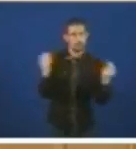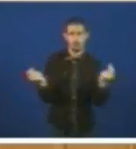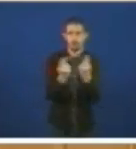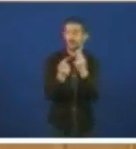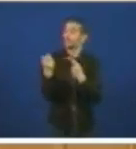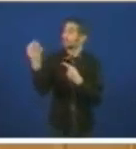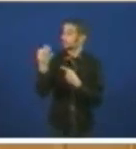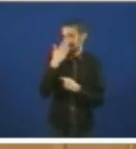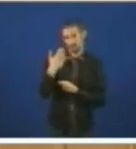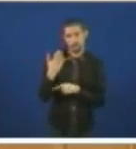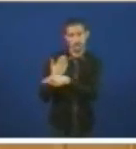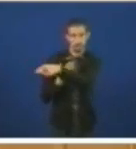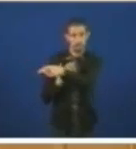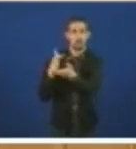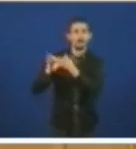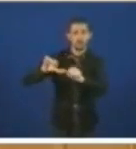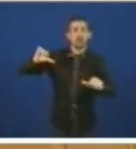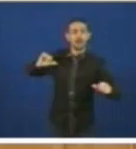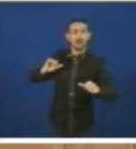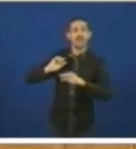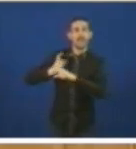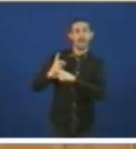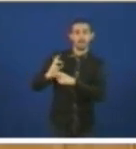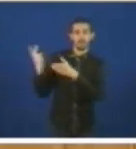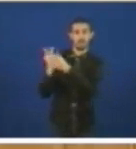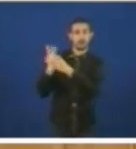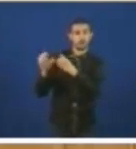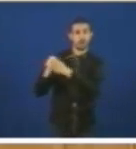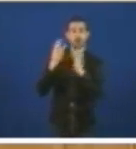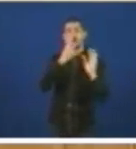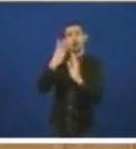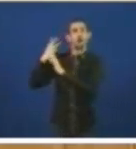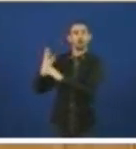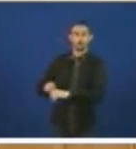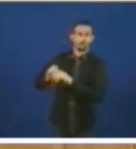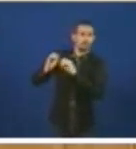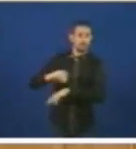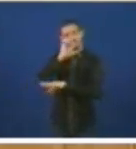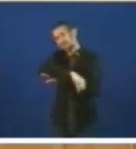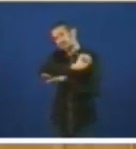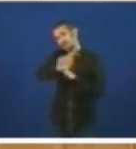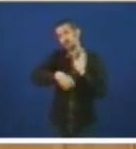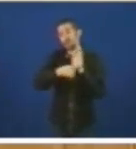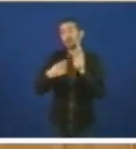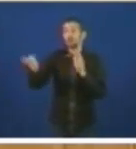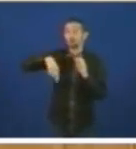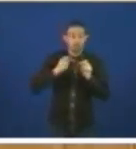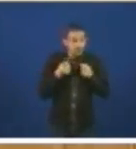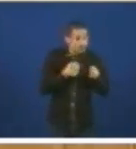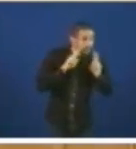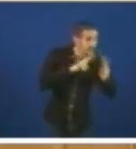sincero que se abandonou durante os últimos oito anos e queremos transformar ese problema en unha oportunidade para a comarca de Ferrol